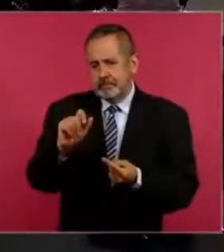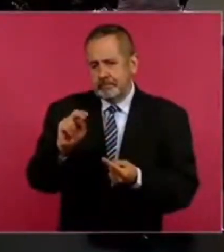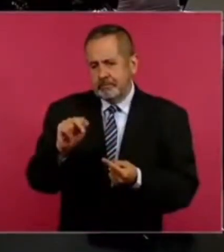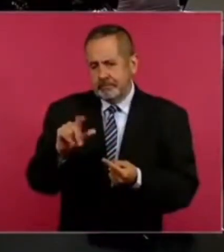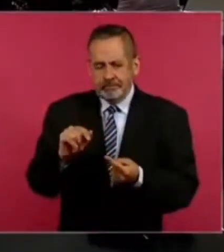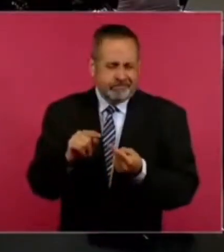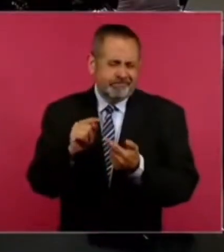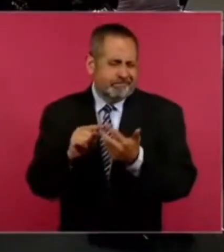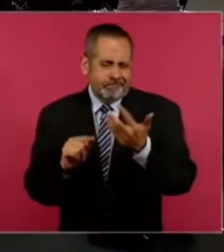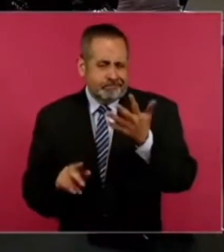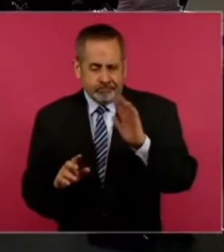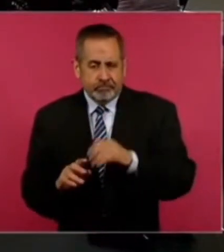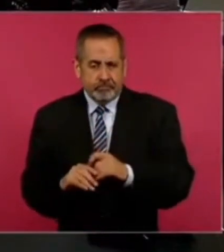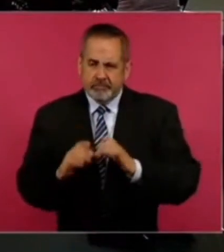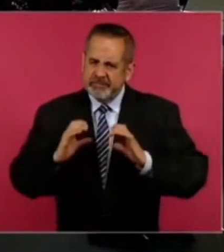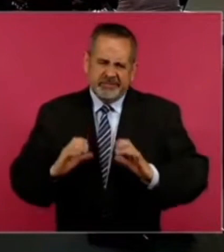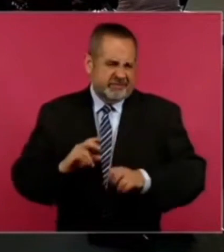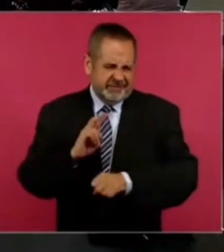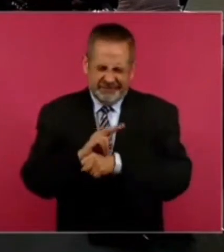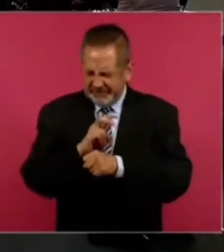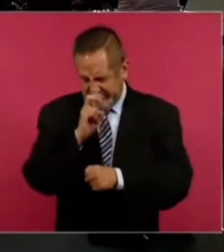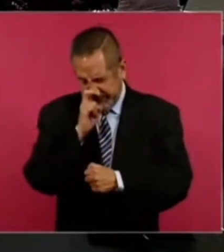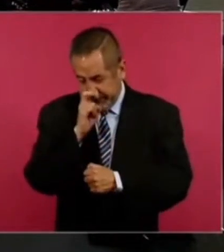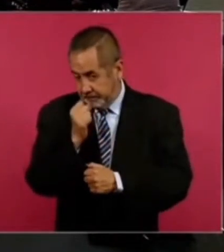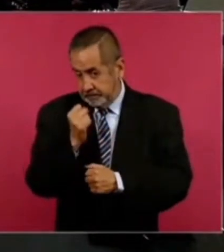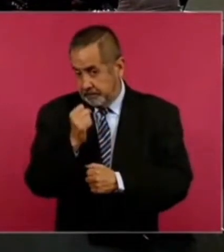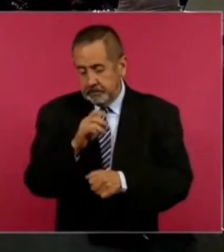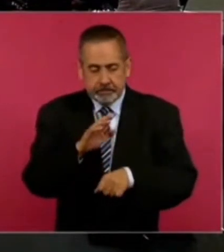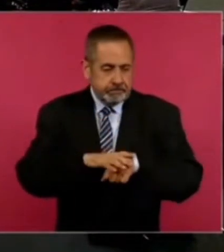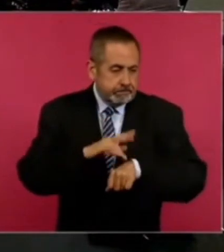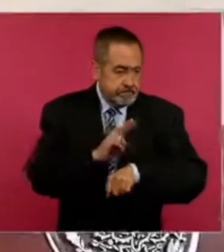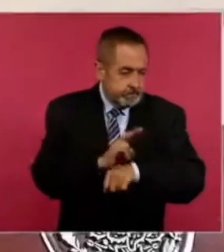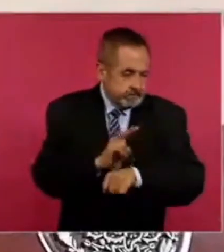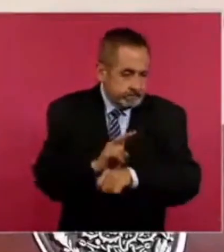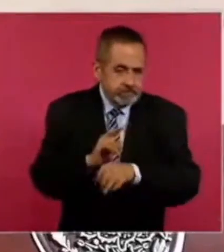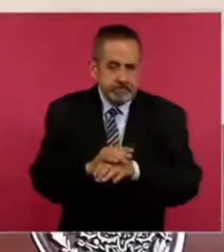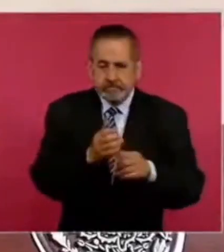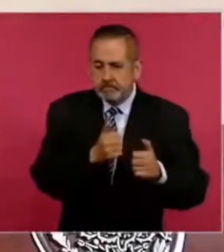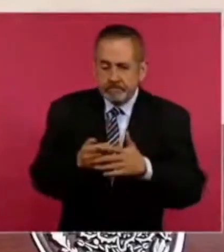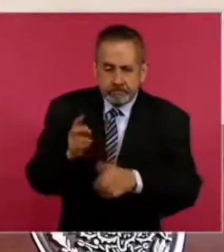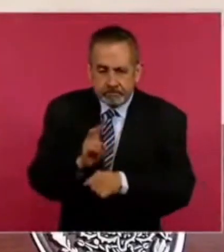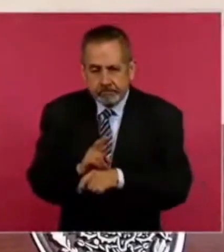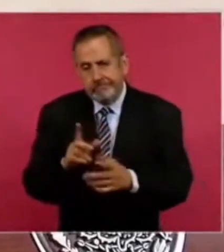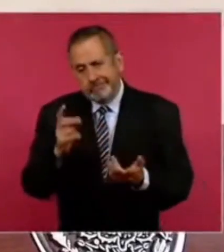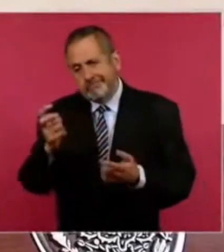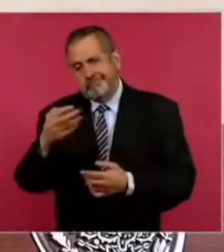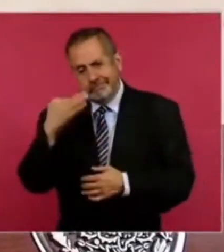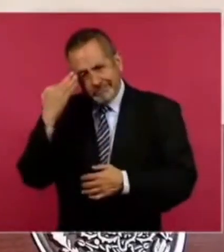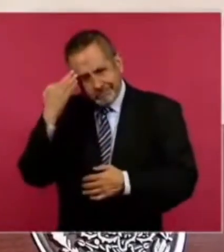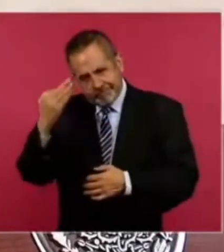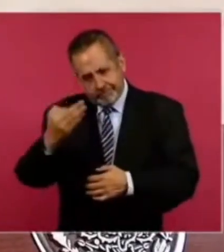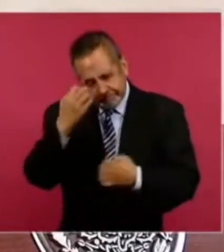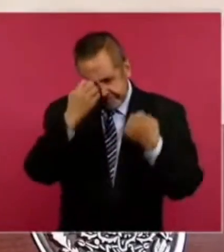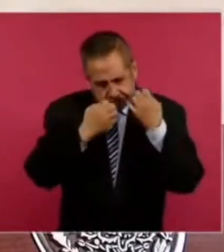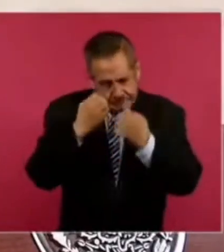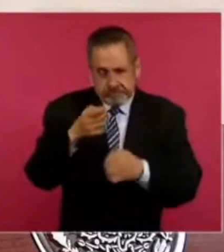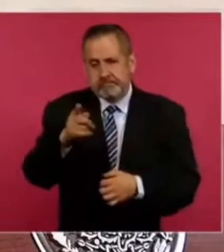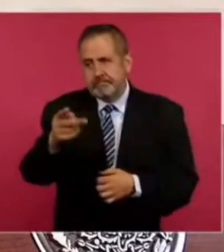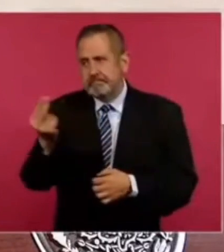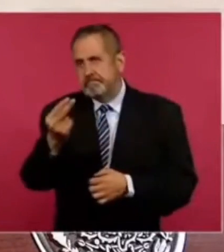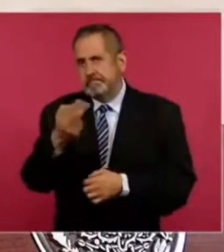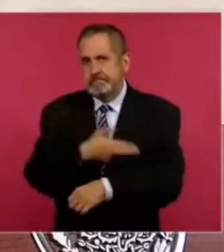y se cuida más. Todo este tipo de mercancías y lleva tiempo, pero hay que resolverlo.